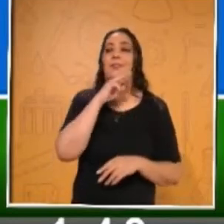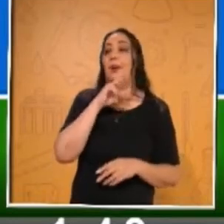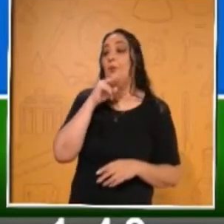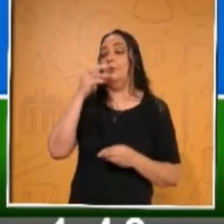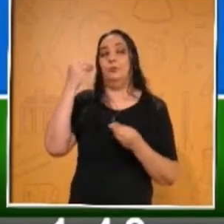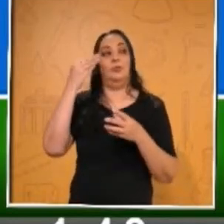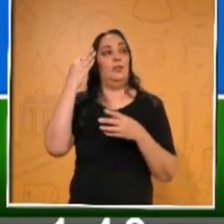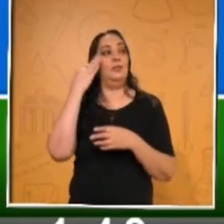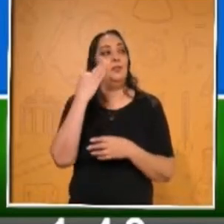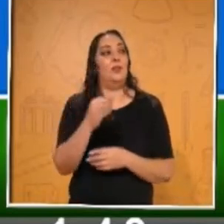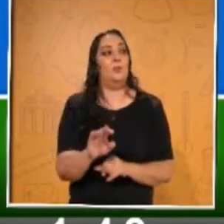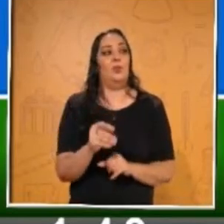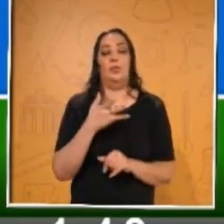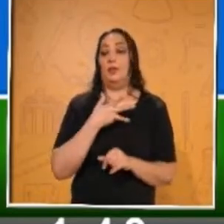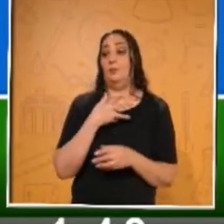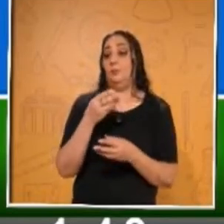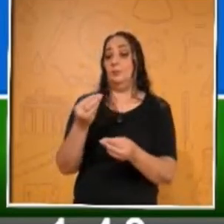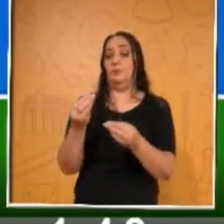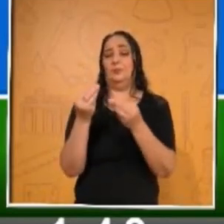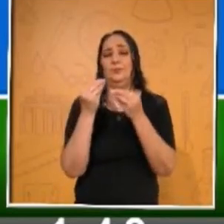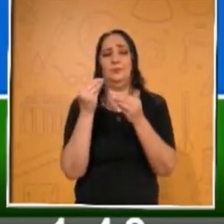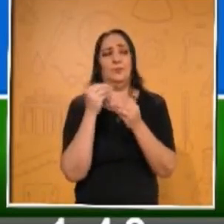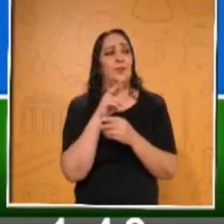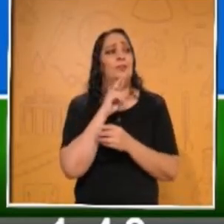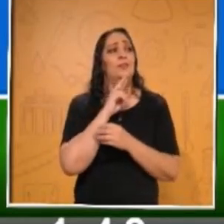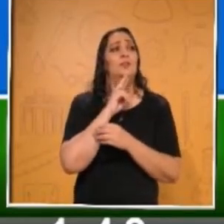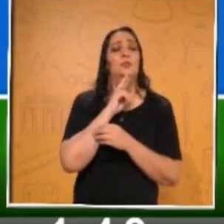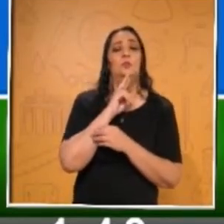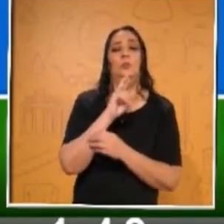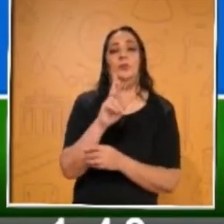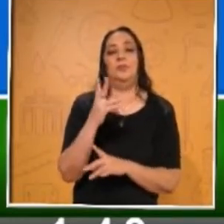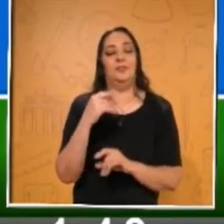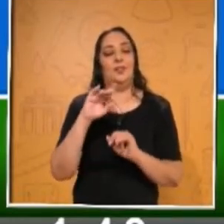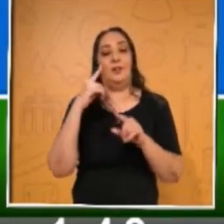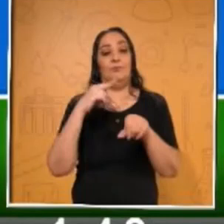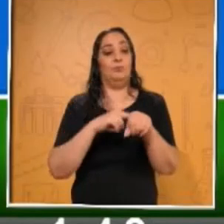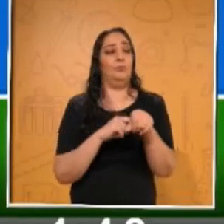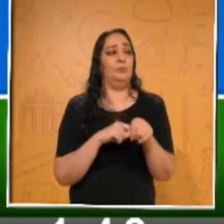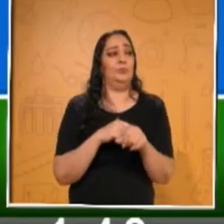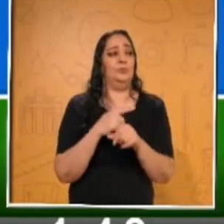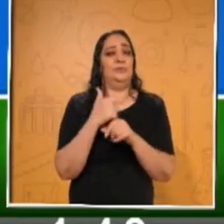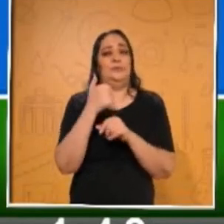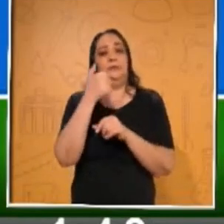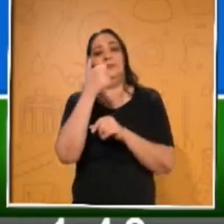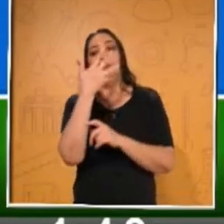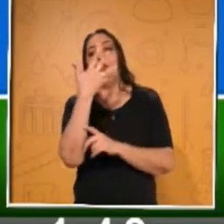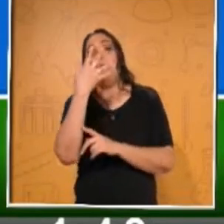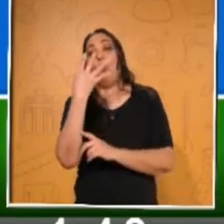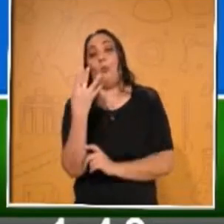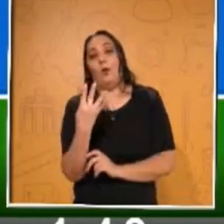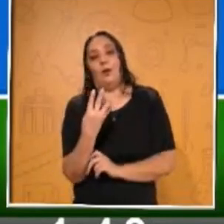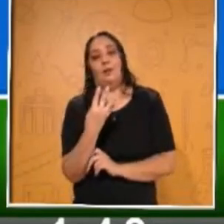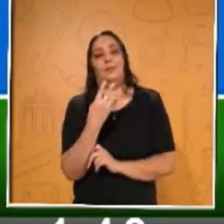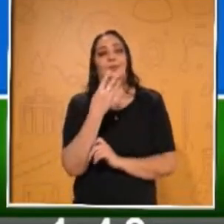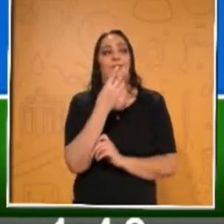y falta bastante tiempo y ya tenemos casi la mayoría. Nueve, ocho, siete, seis, cinco,